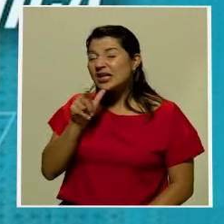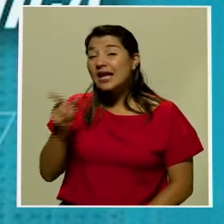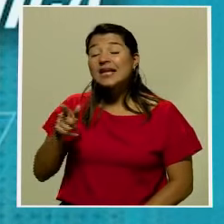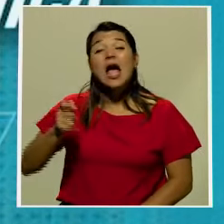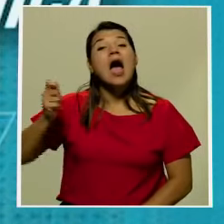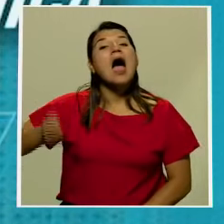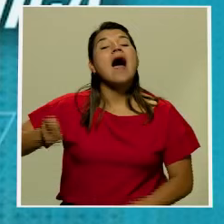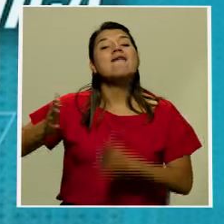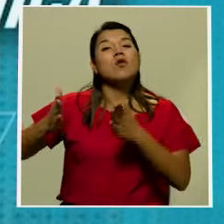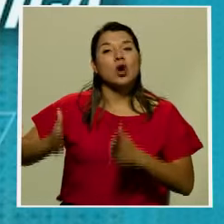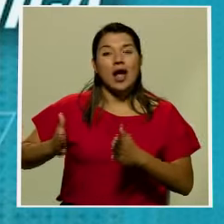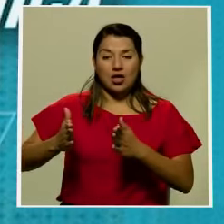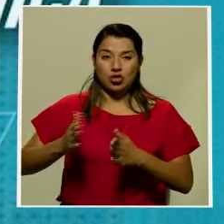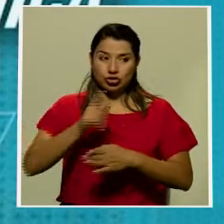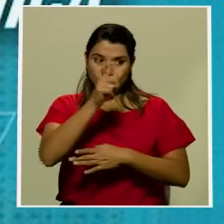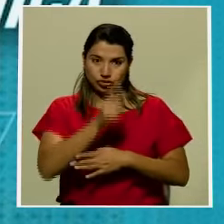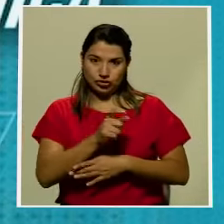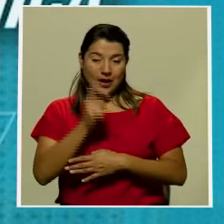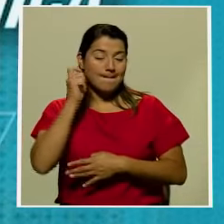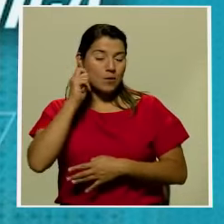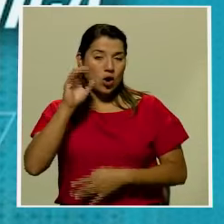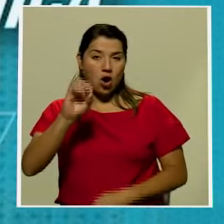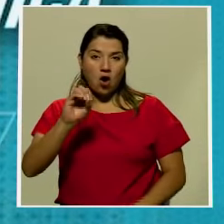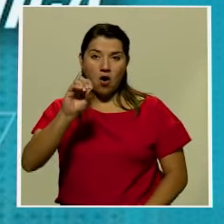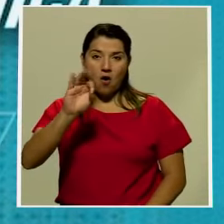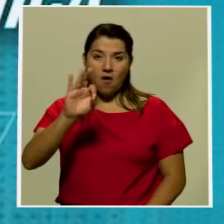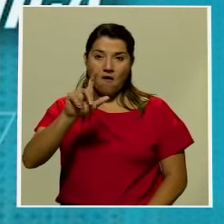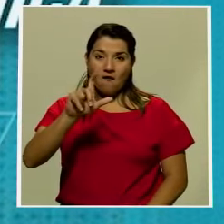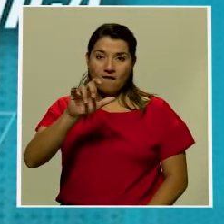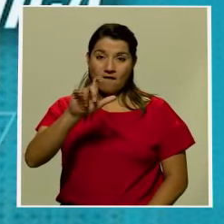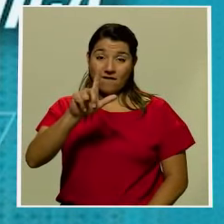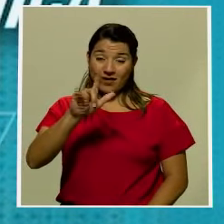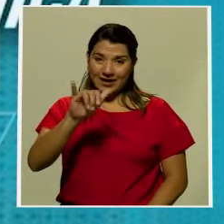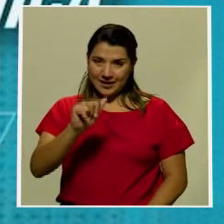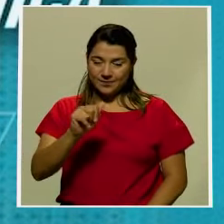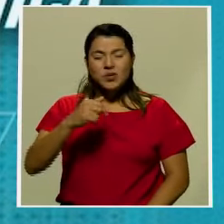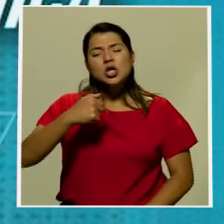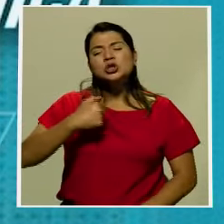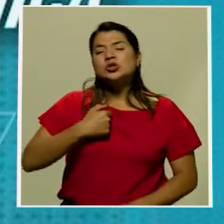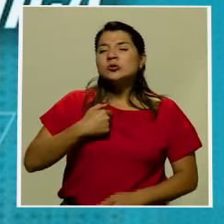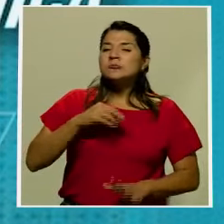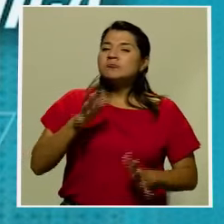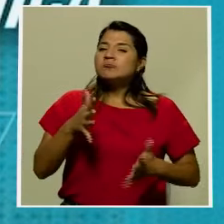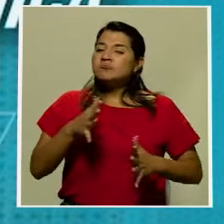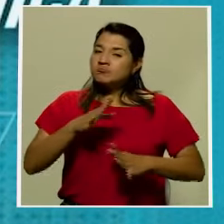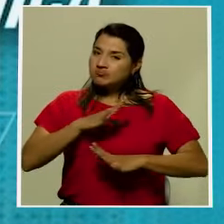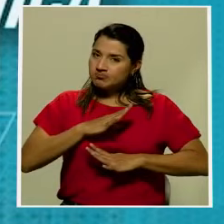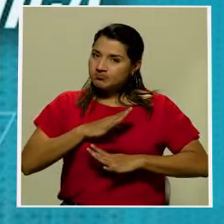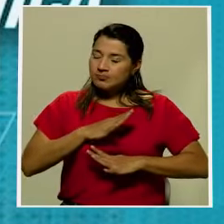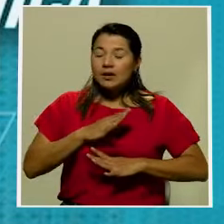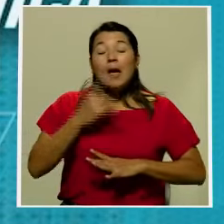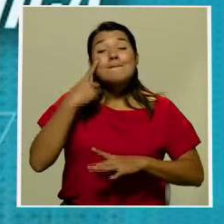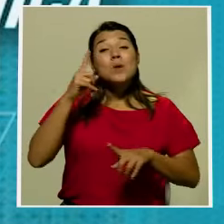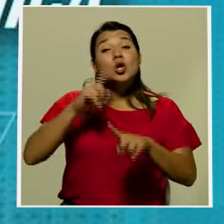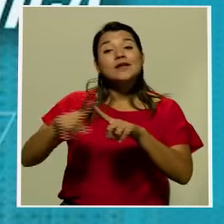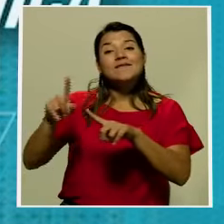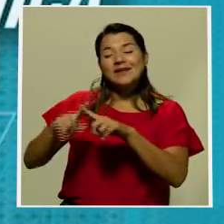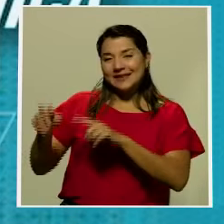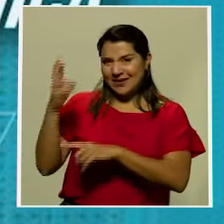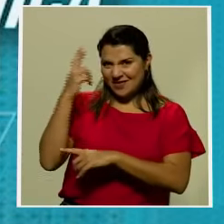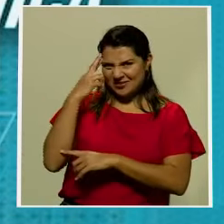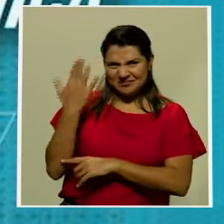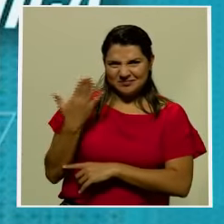parcialmente satisfechos y te digo parcialmente satisfechos por varias razones en primer lugar porque